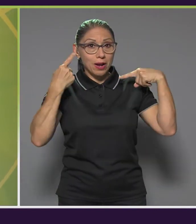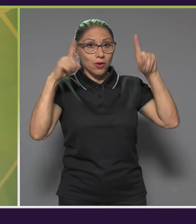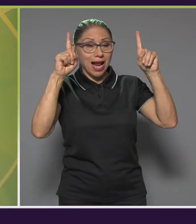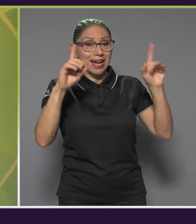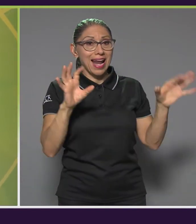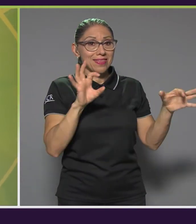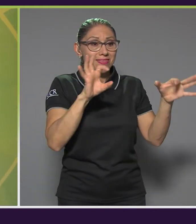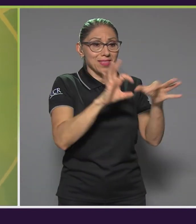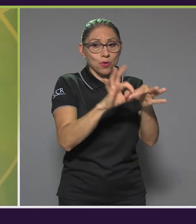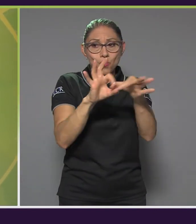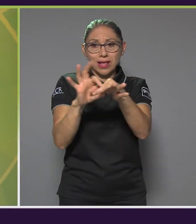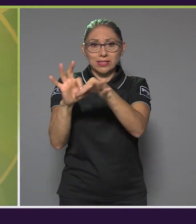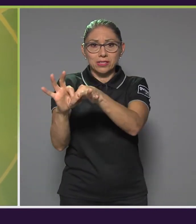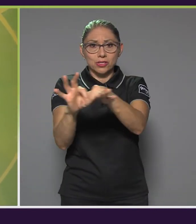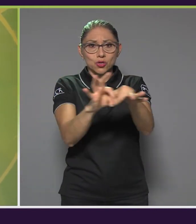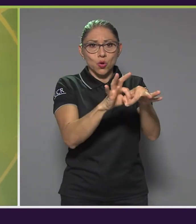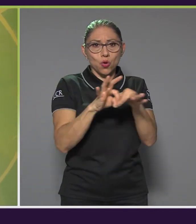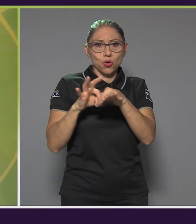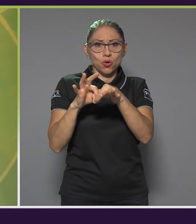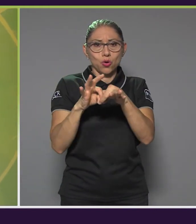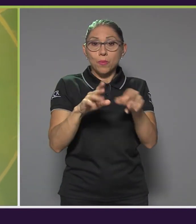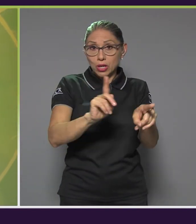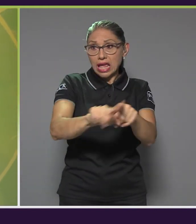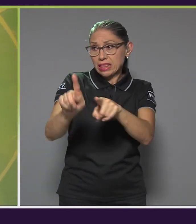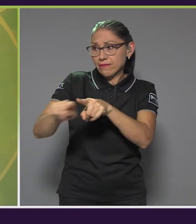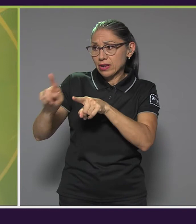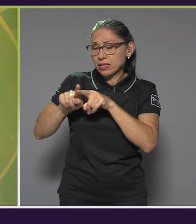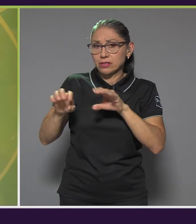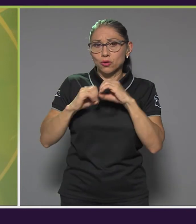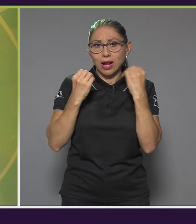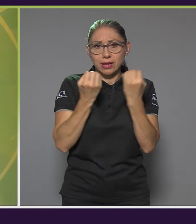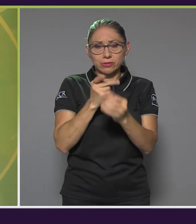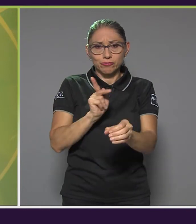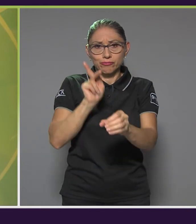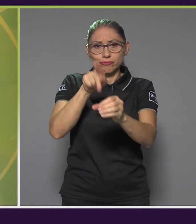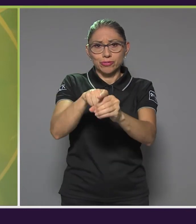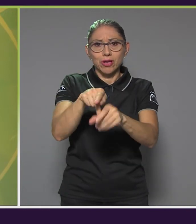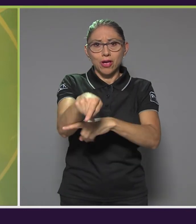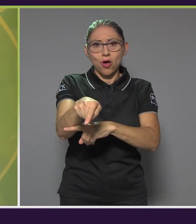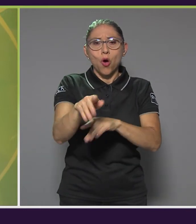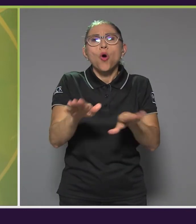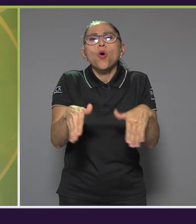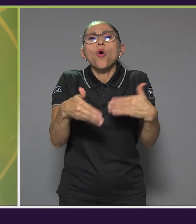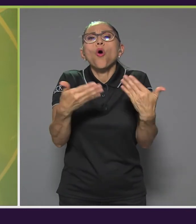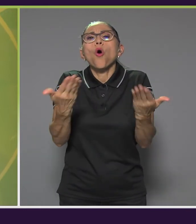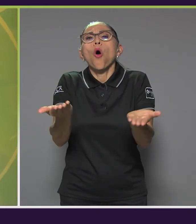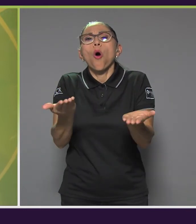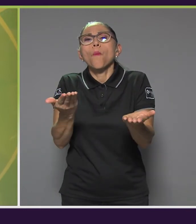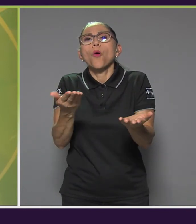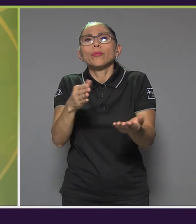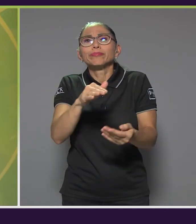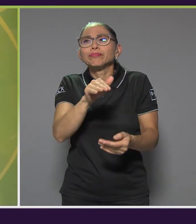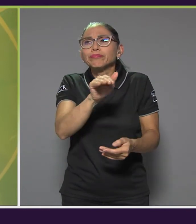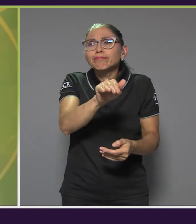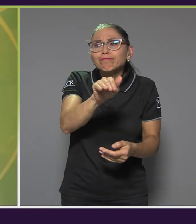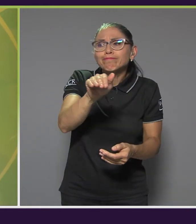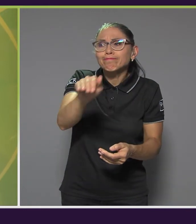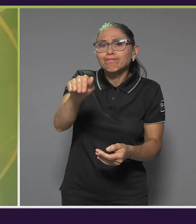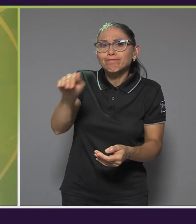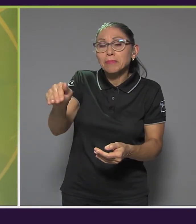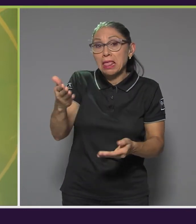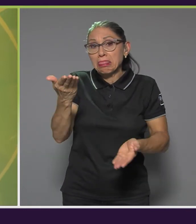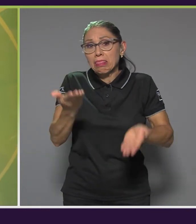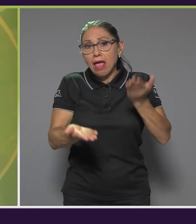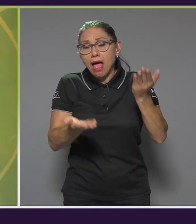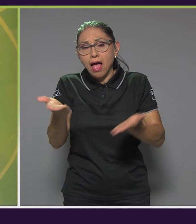hay varios actores que han estado participando. Entonces, ¿cómo tocar estas puertas? Porque de repente hay ciertas organizaciones o instituciones